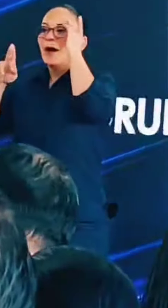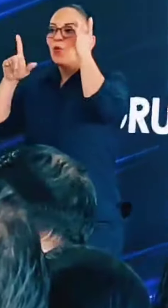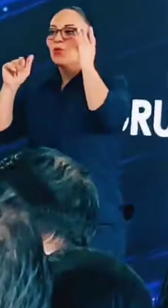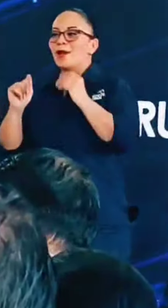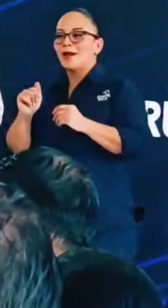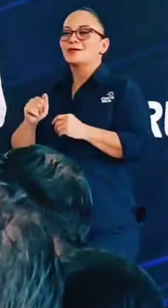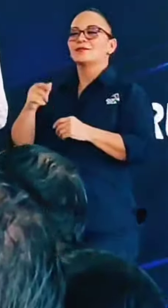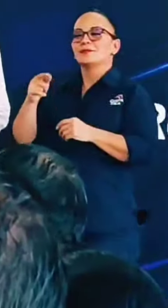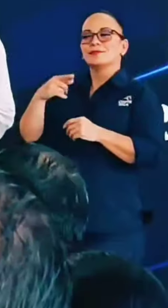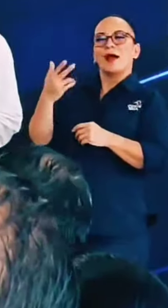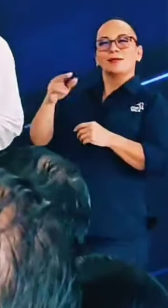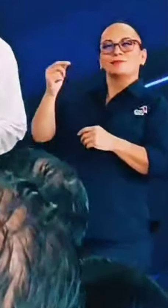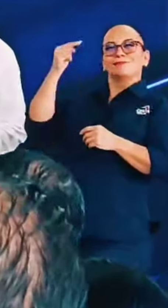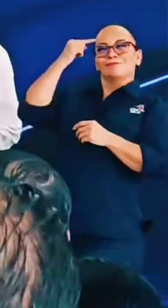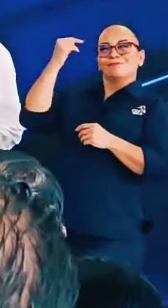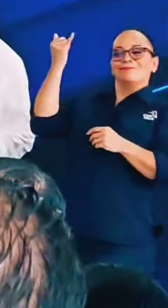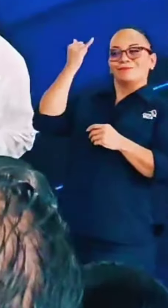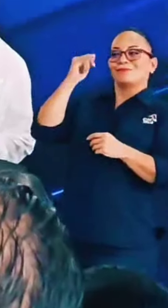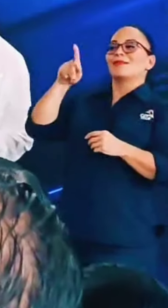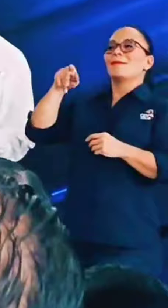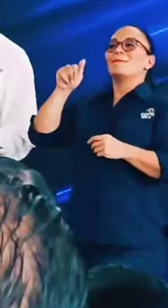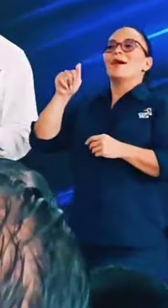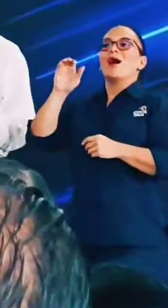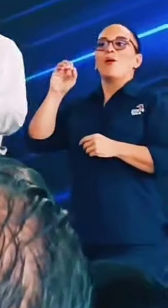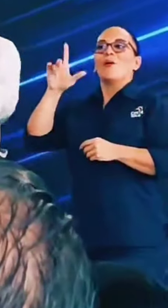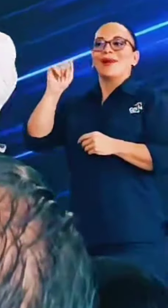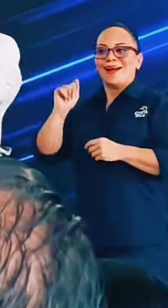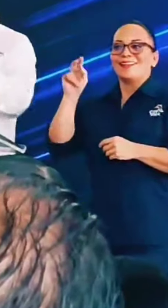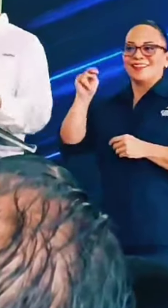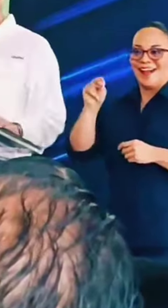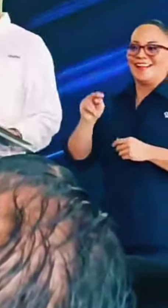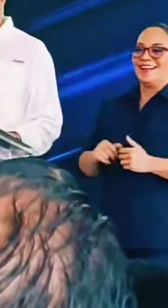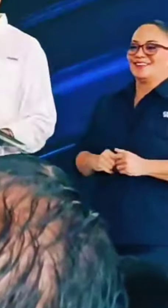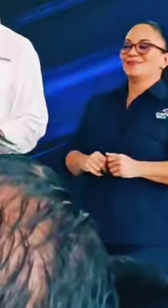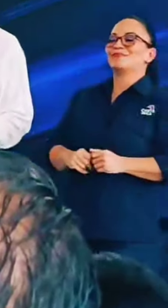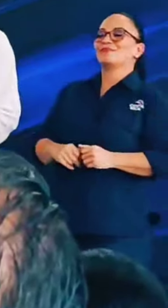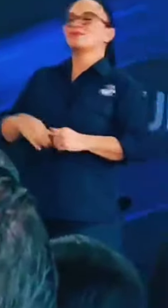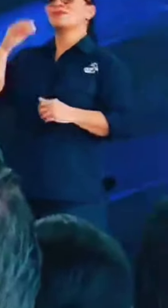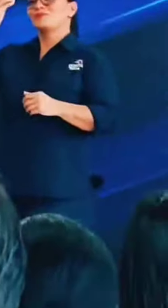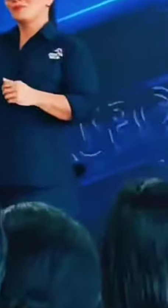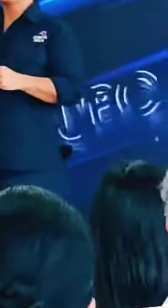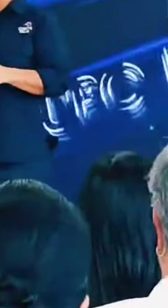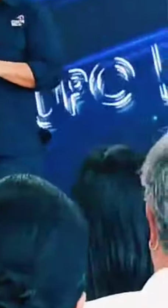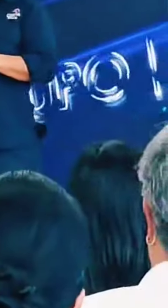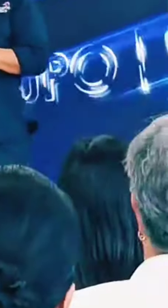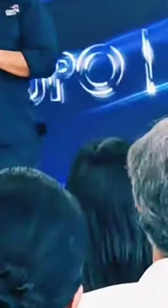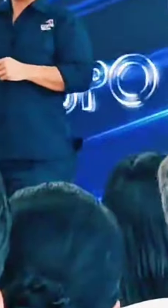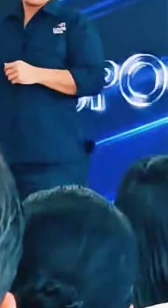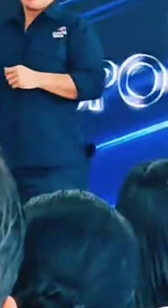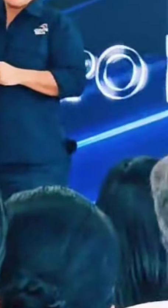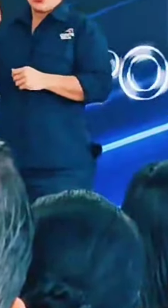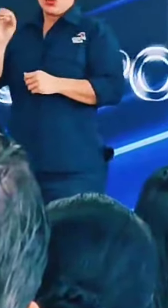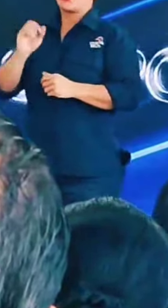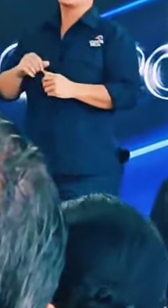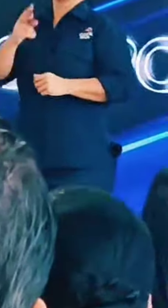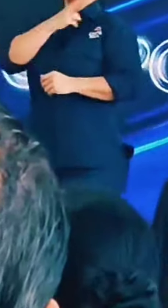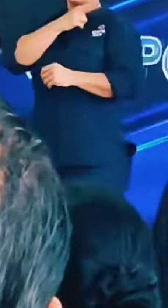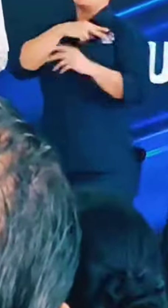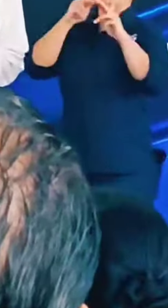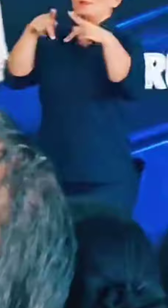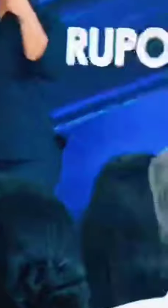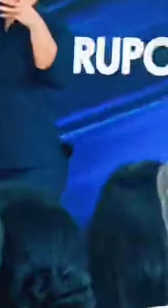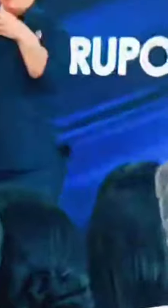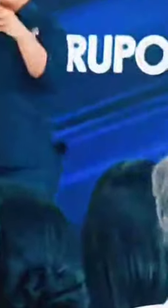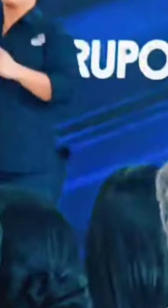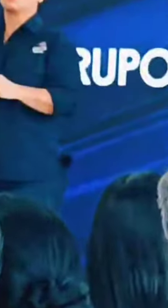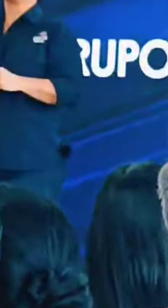fregar y se me está pegando. Paola Nágera y obviamente don Alejandro, jefe de fracción